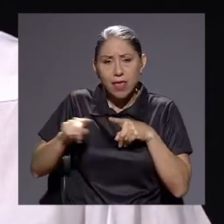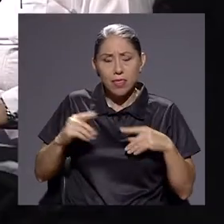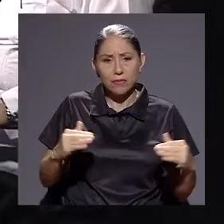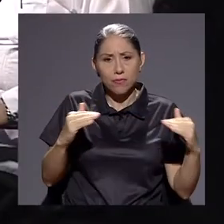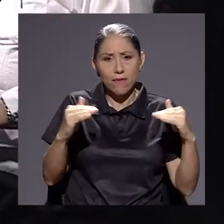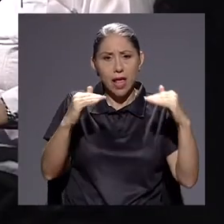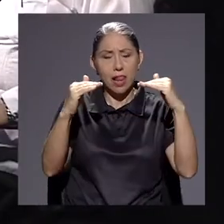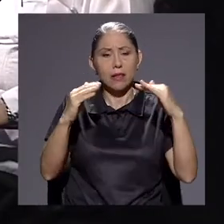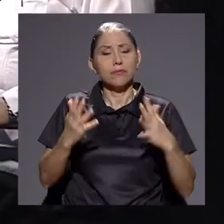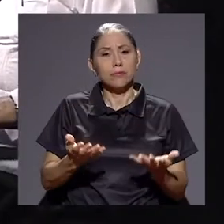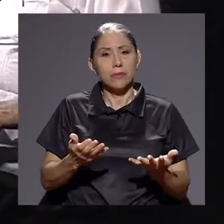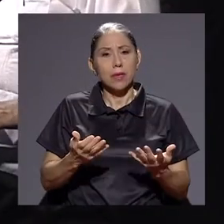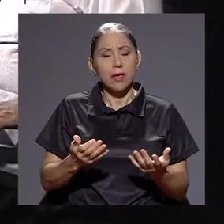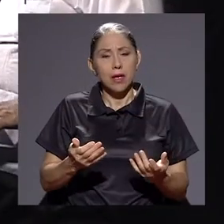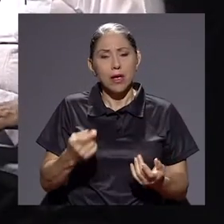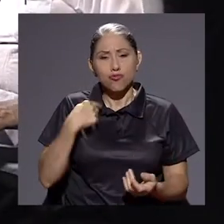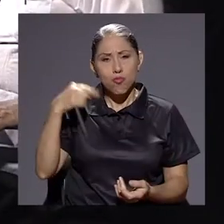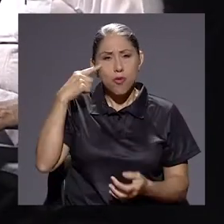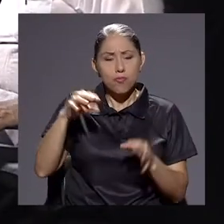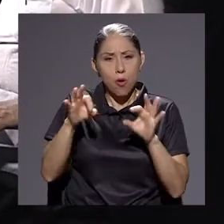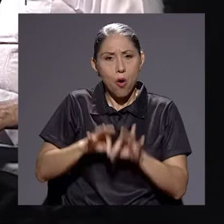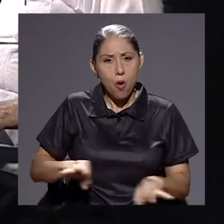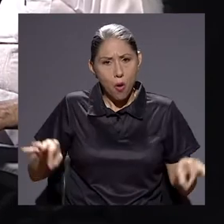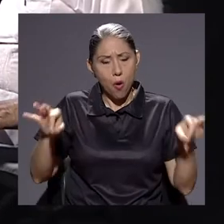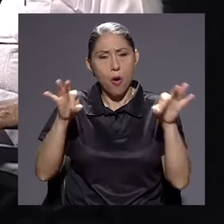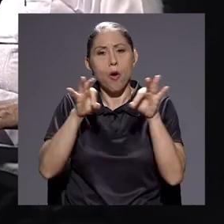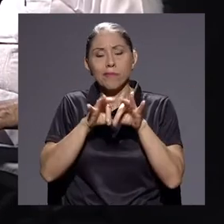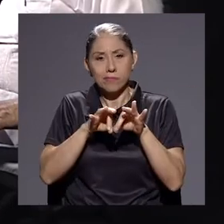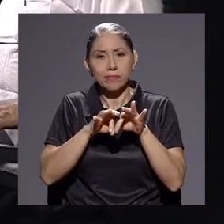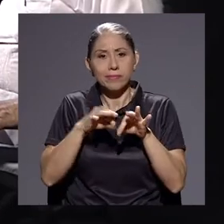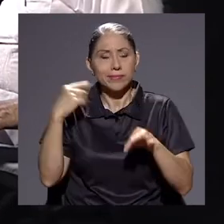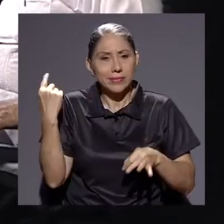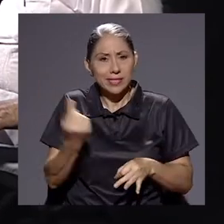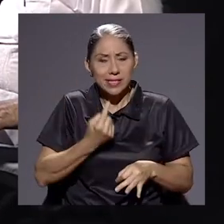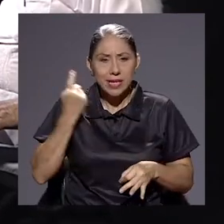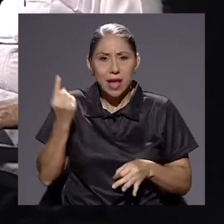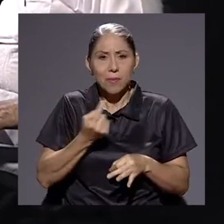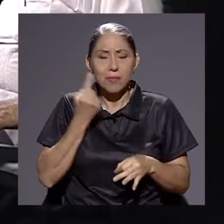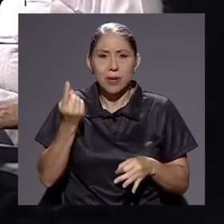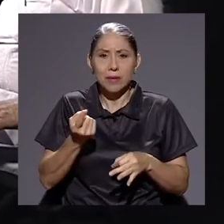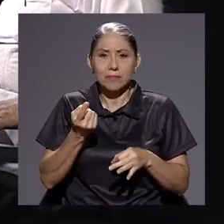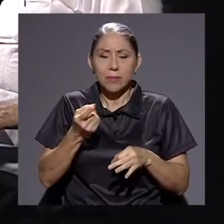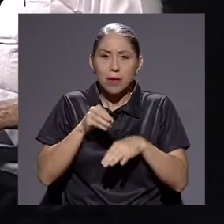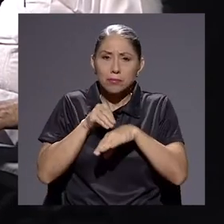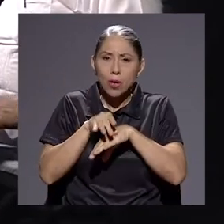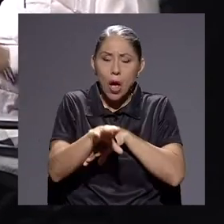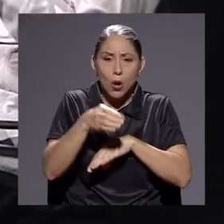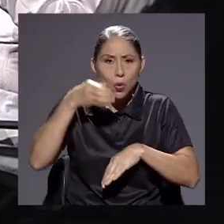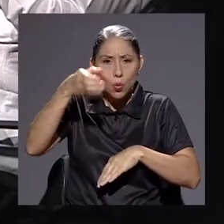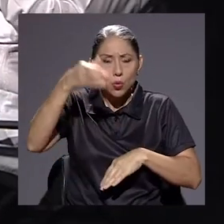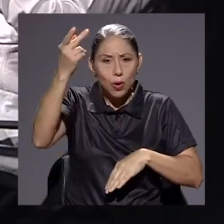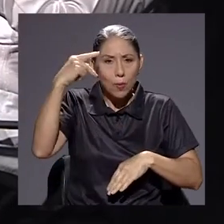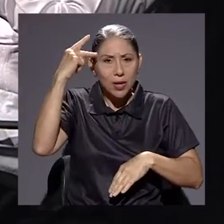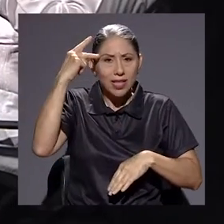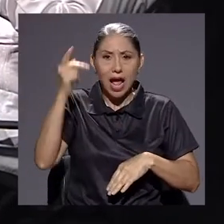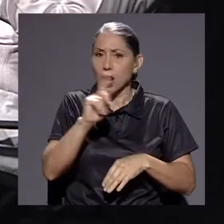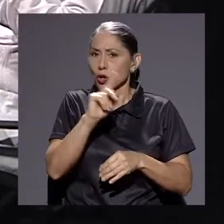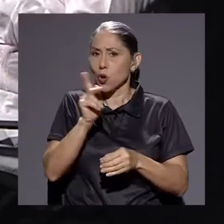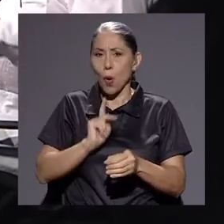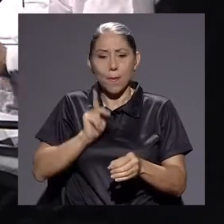nivel y me parece que es vital siempre crear cultura política, no